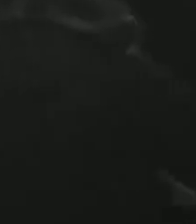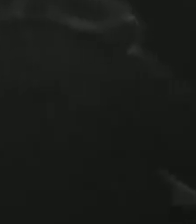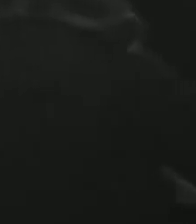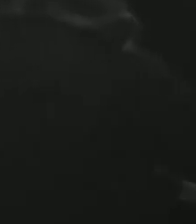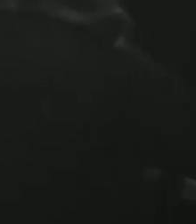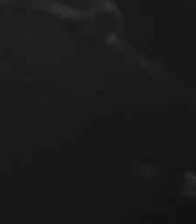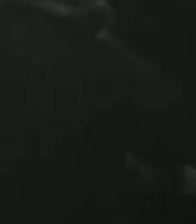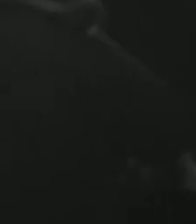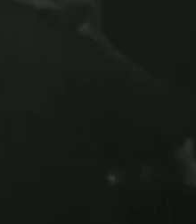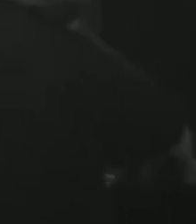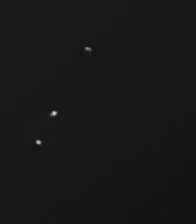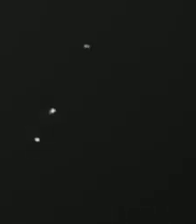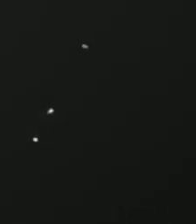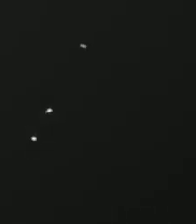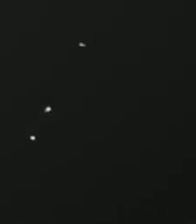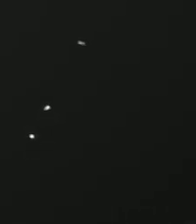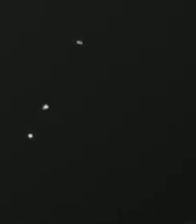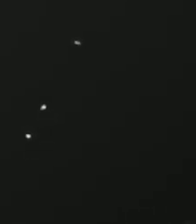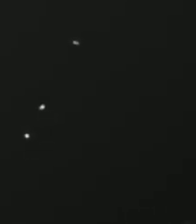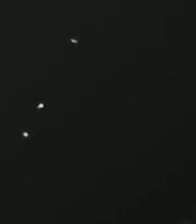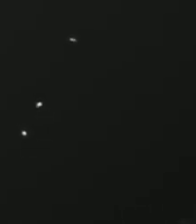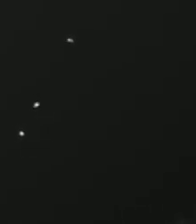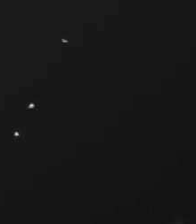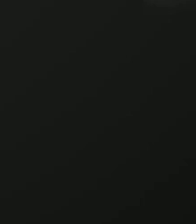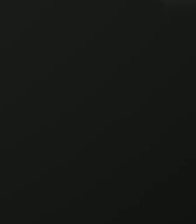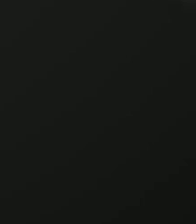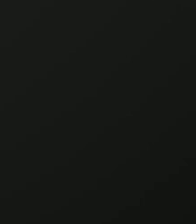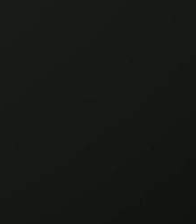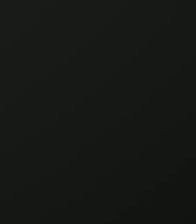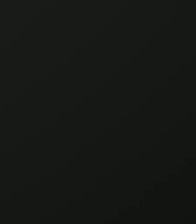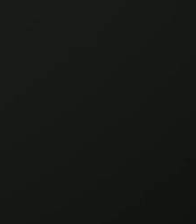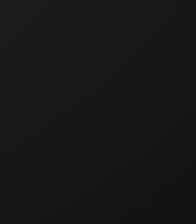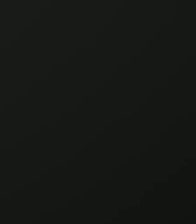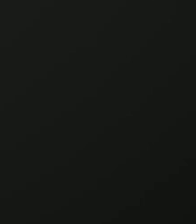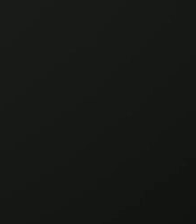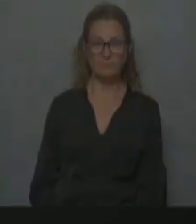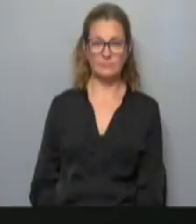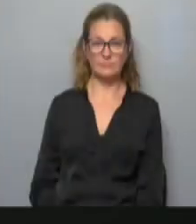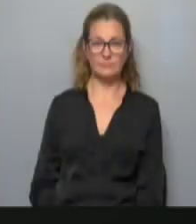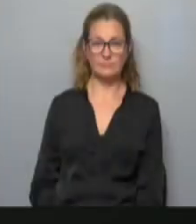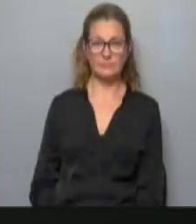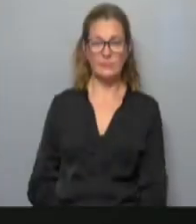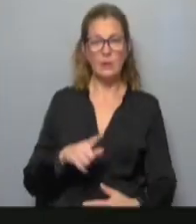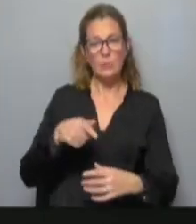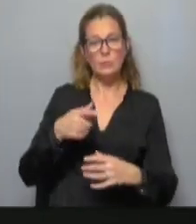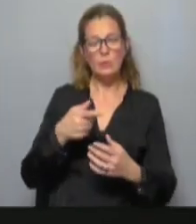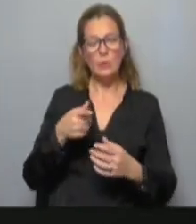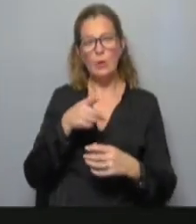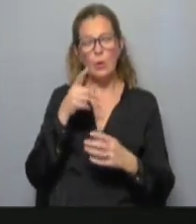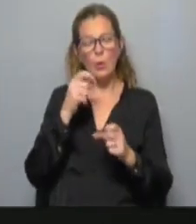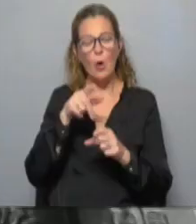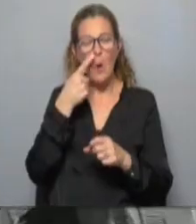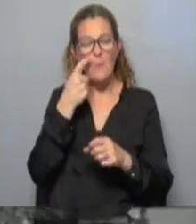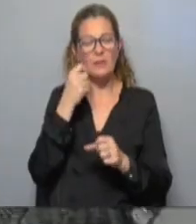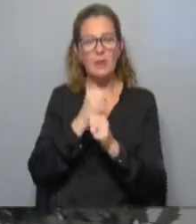con el aumento de la desigualdad social. Ahora pasó esta desgracia de nuestro querido comerciante, que lo asesinaron, un hombre trabajador.